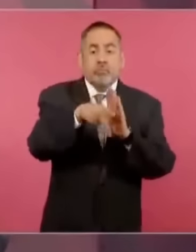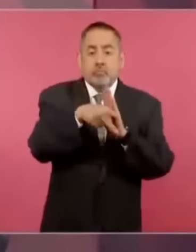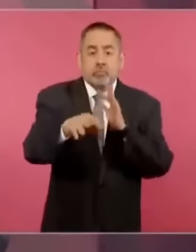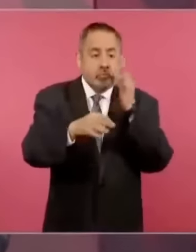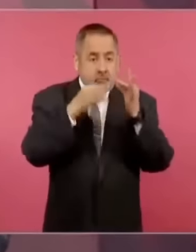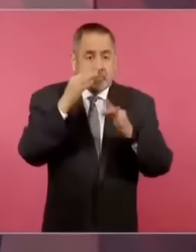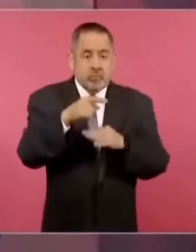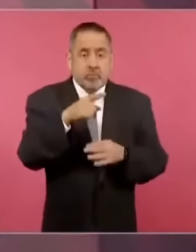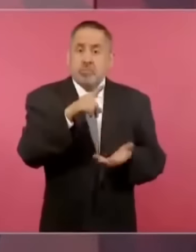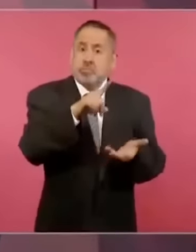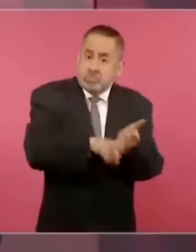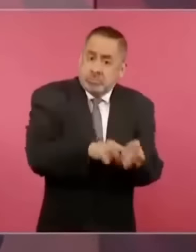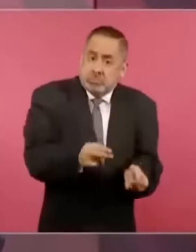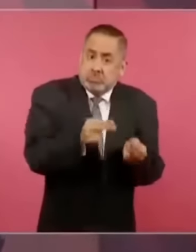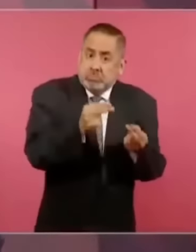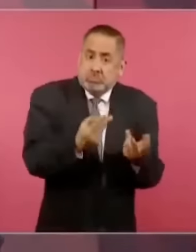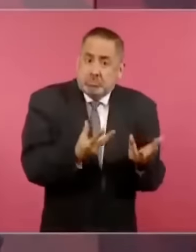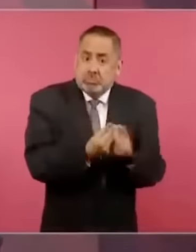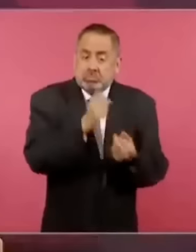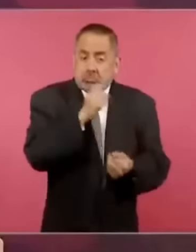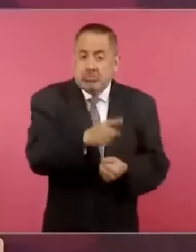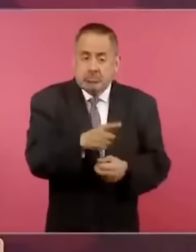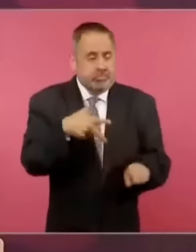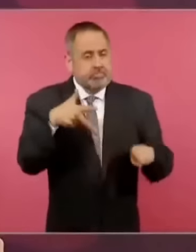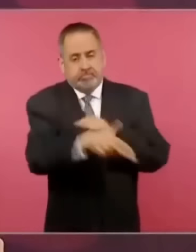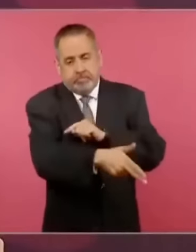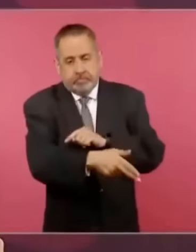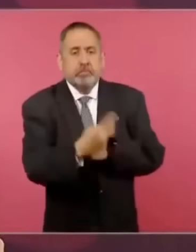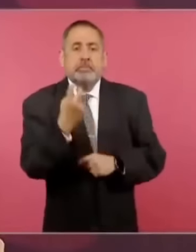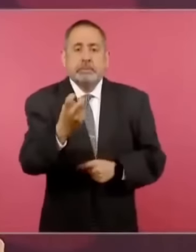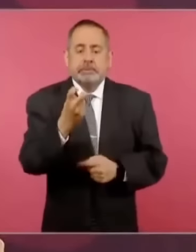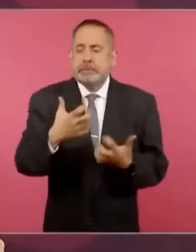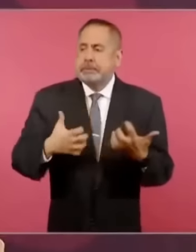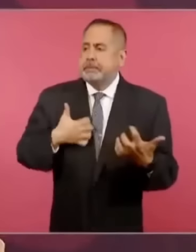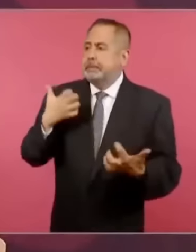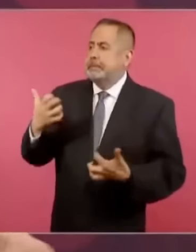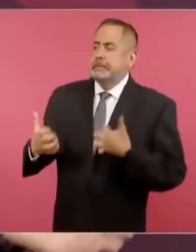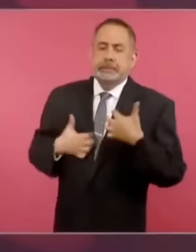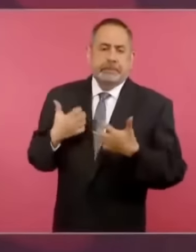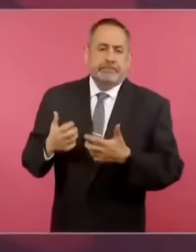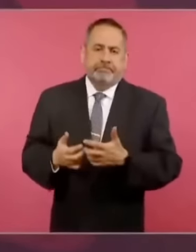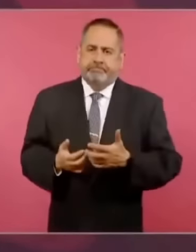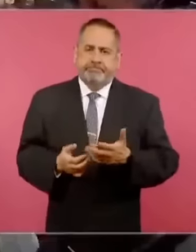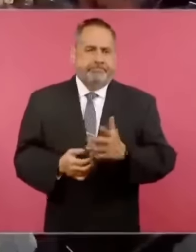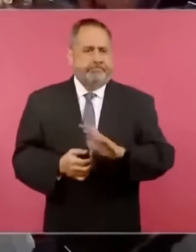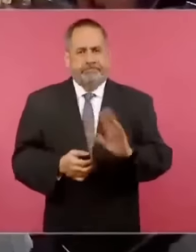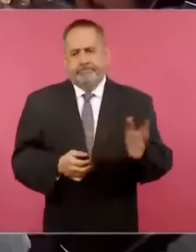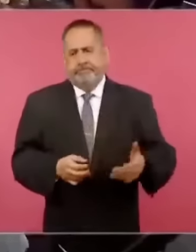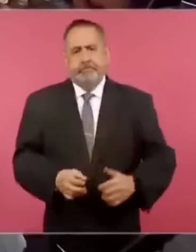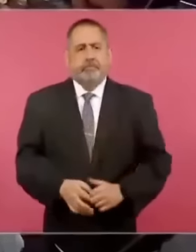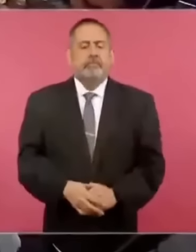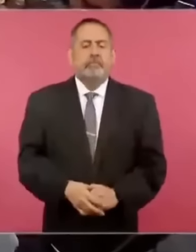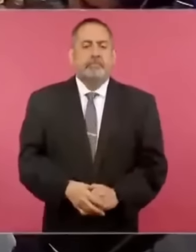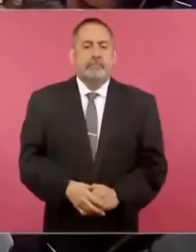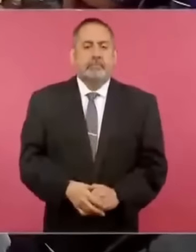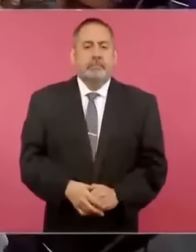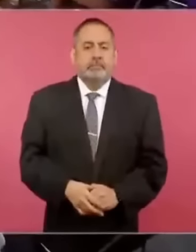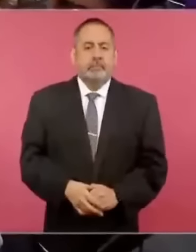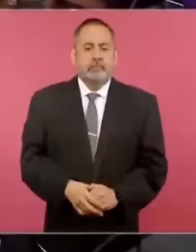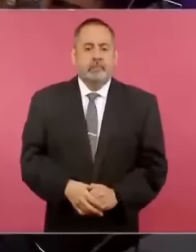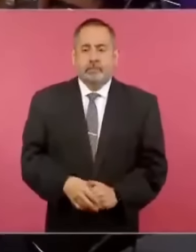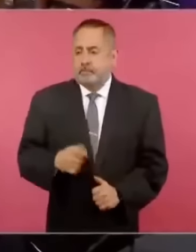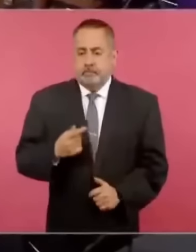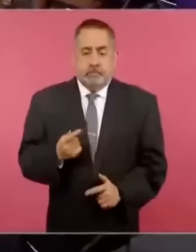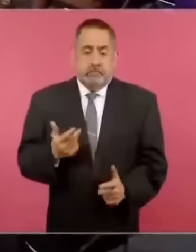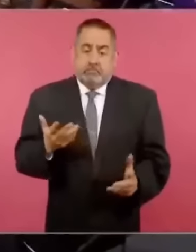Por eso el enojo, pero ¿qué